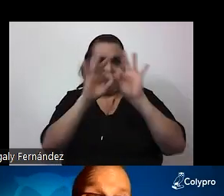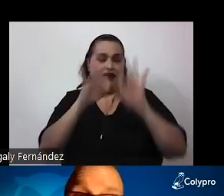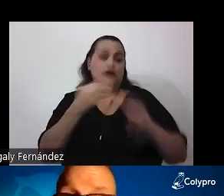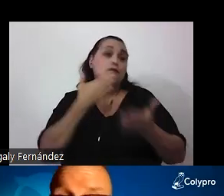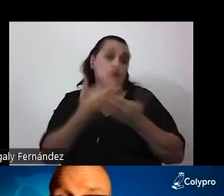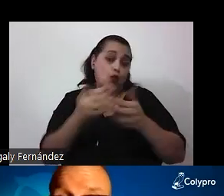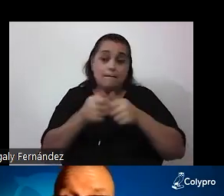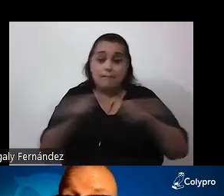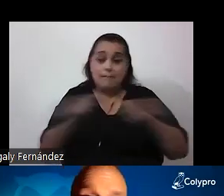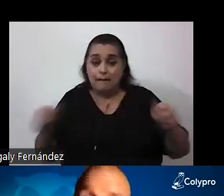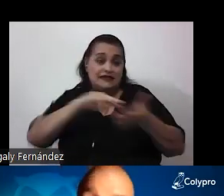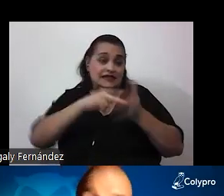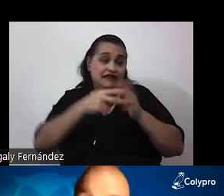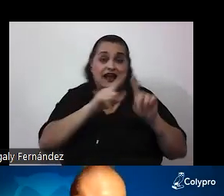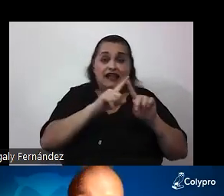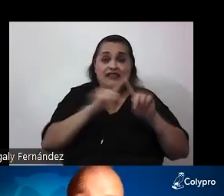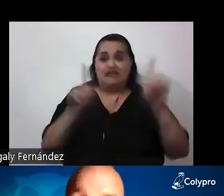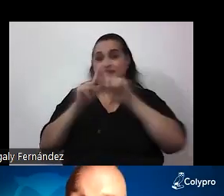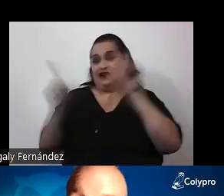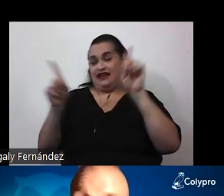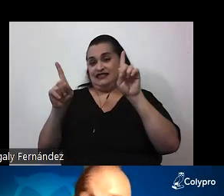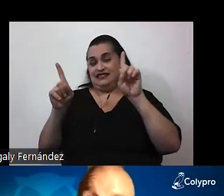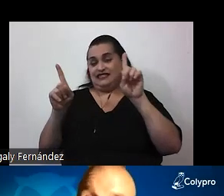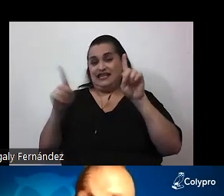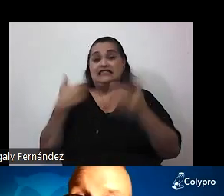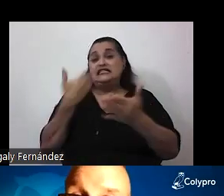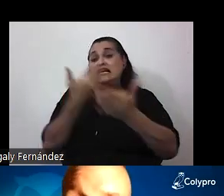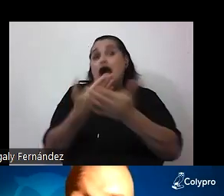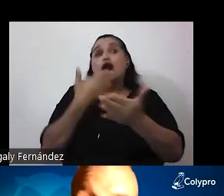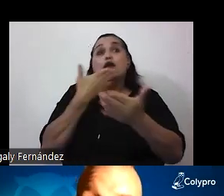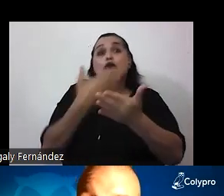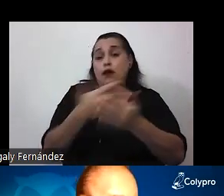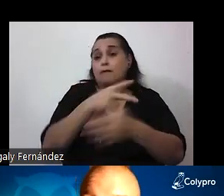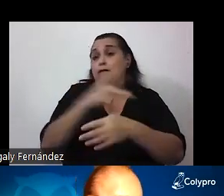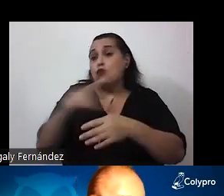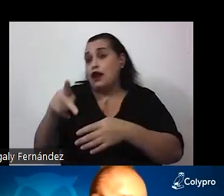ser la diferencia entre llegar a buen puerto o no llegar y morir en el camino.